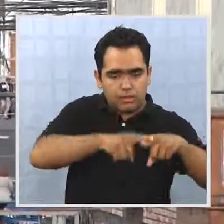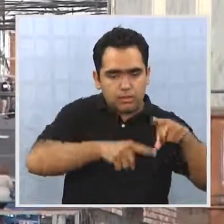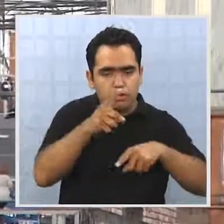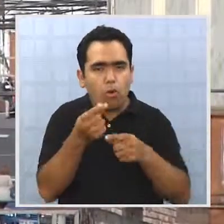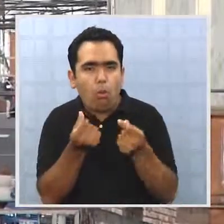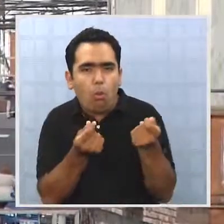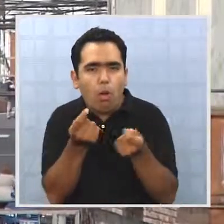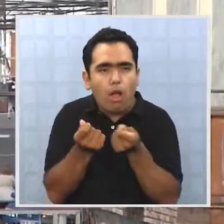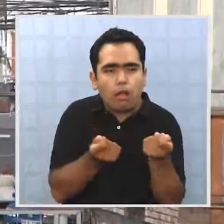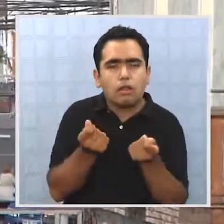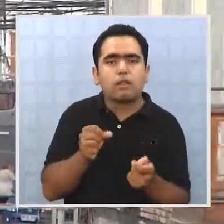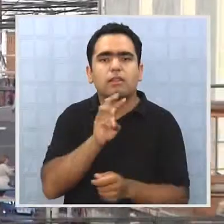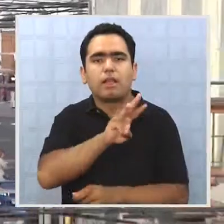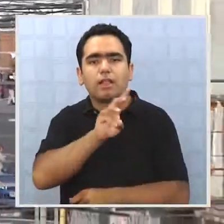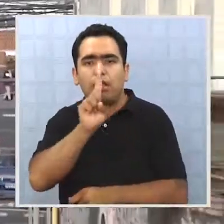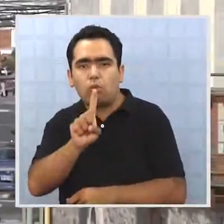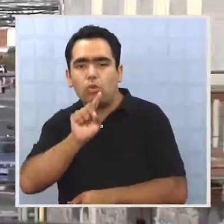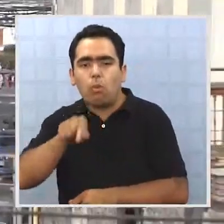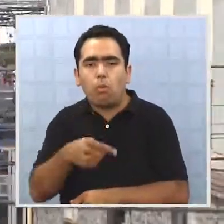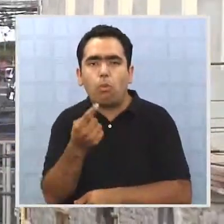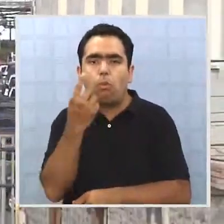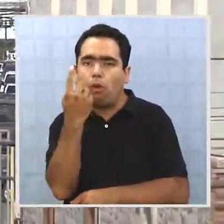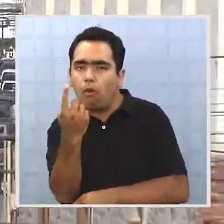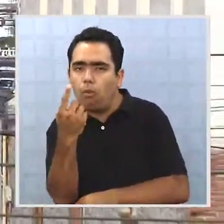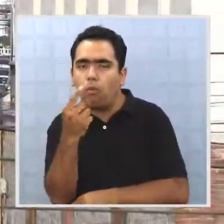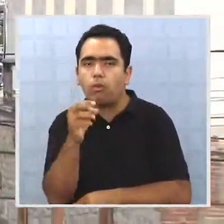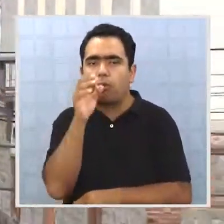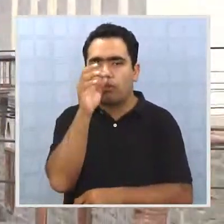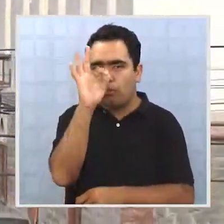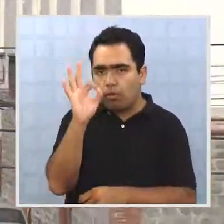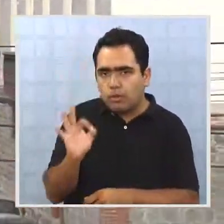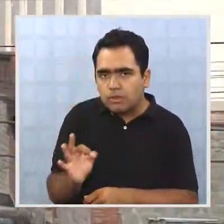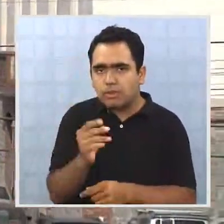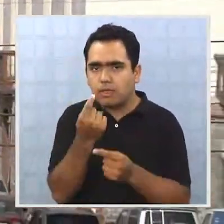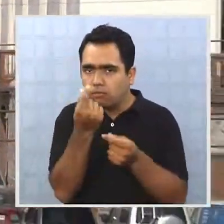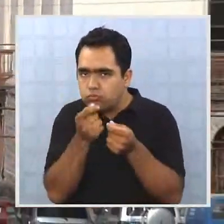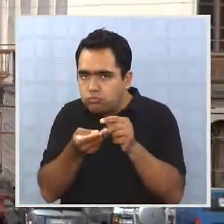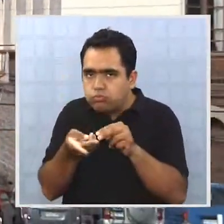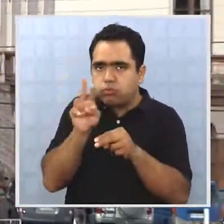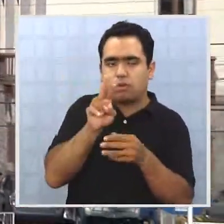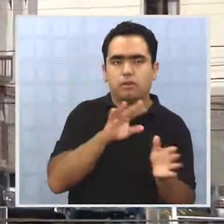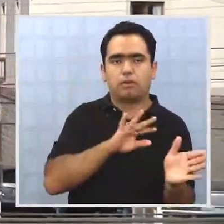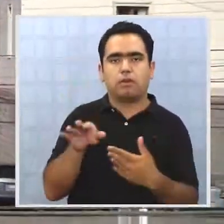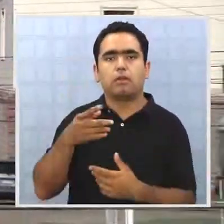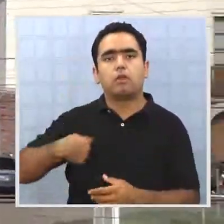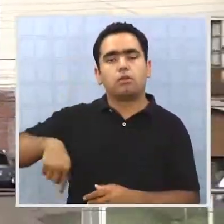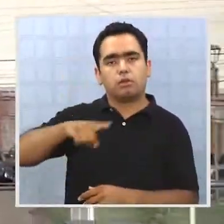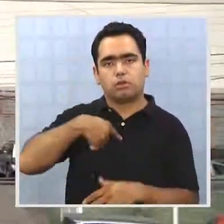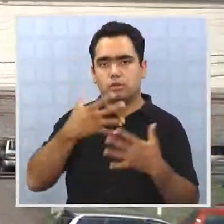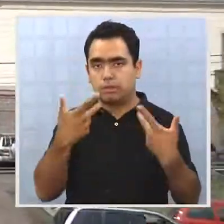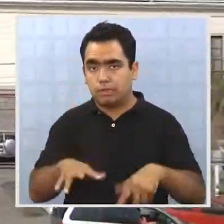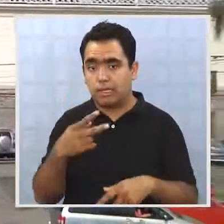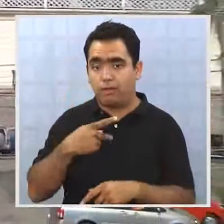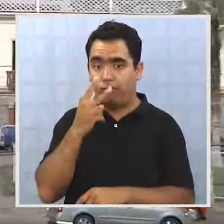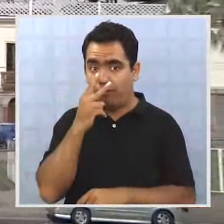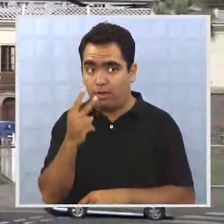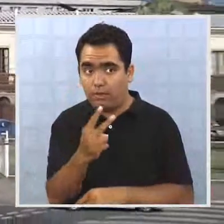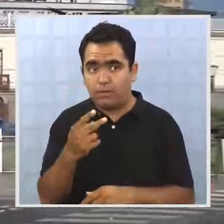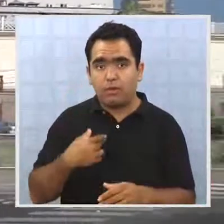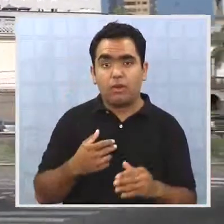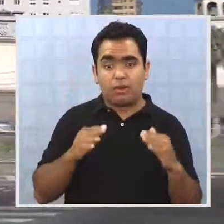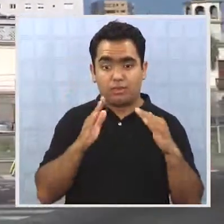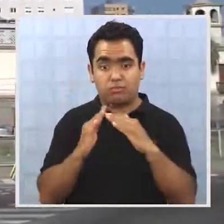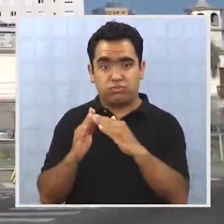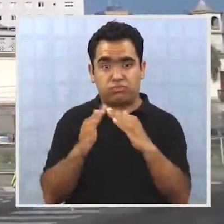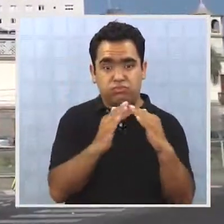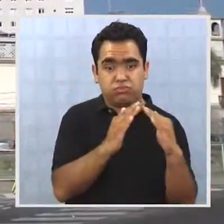sobre el 31.1 unidades de fomento por metro cuadrado. Nos vemos enfrentados desde hace mucho tiempo a la escasez de suelo